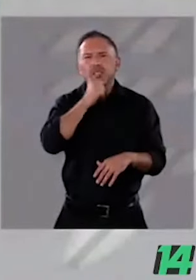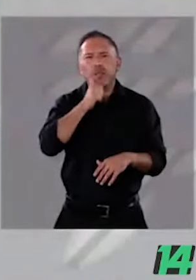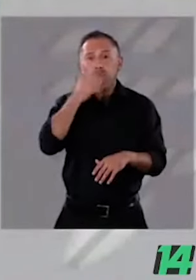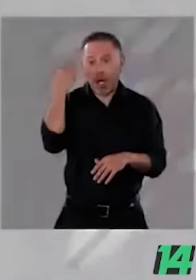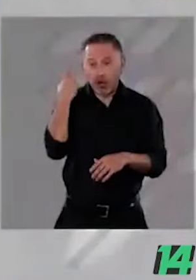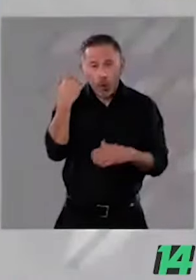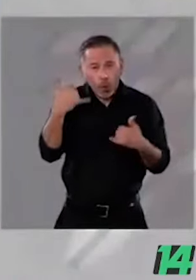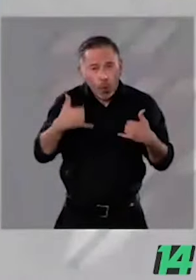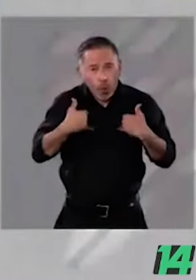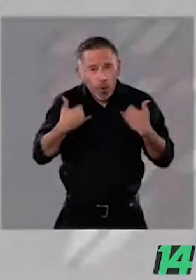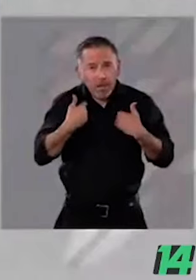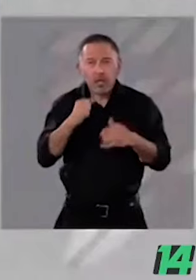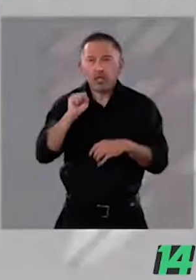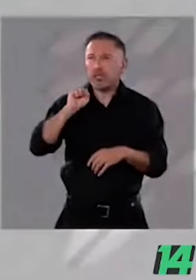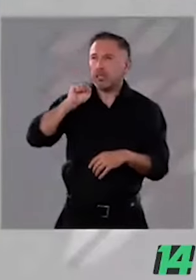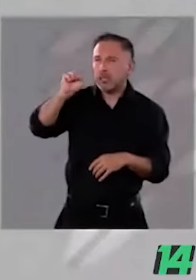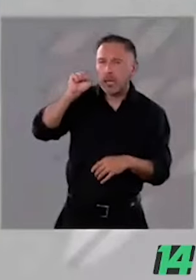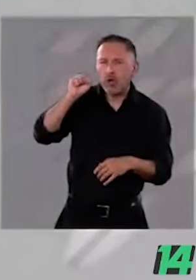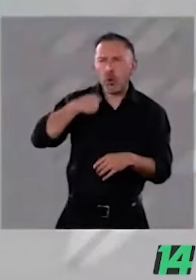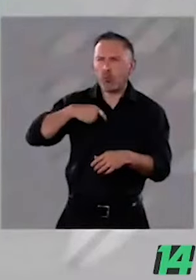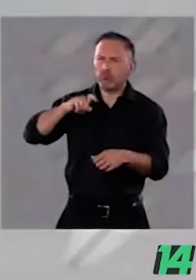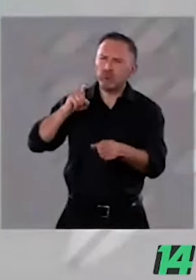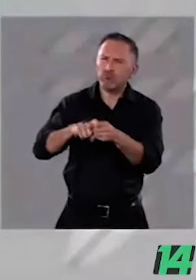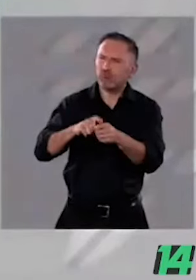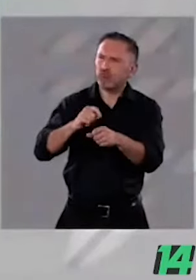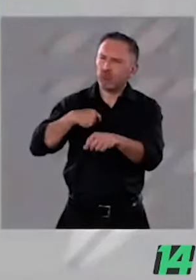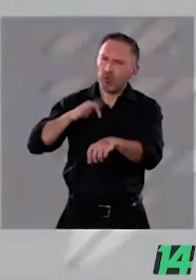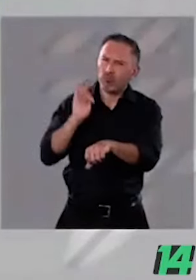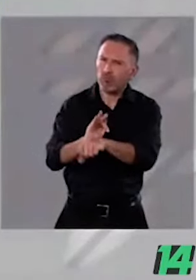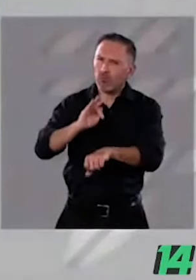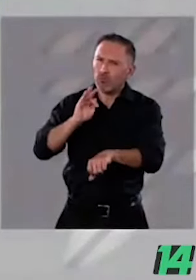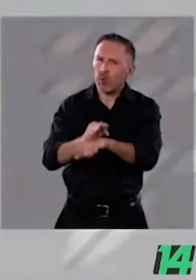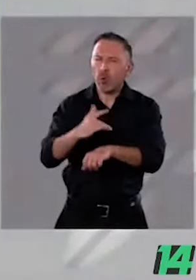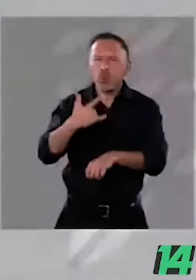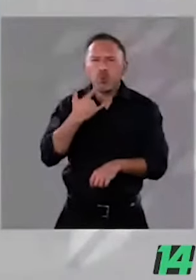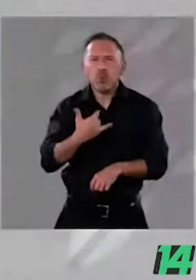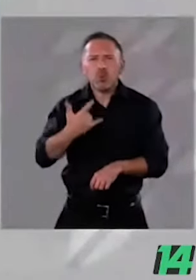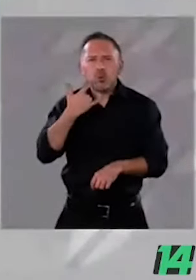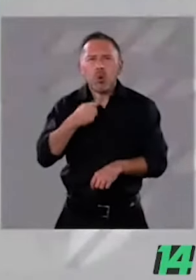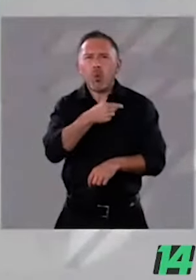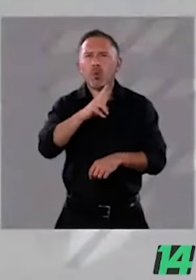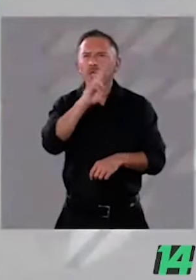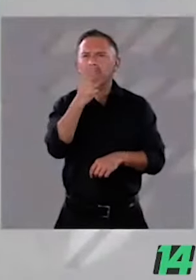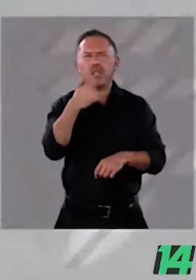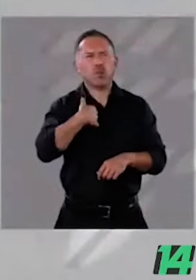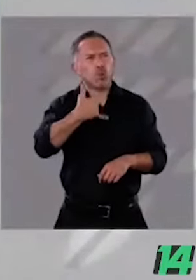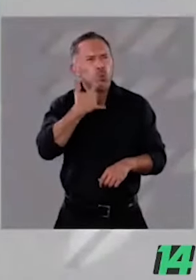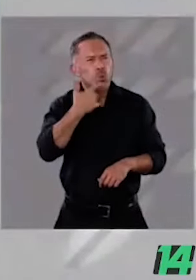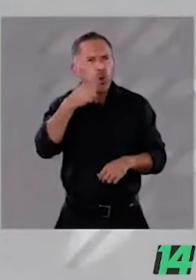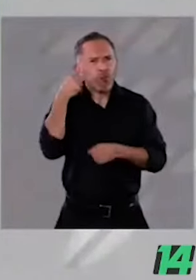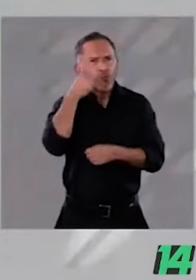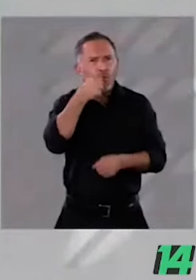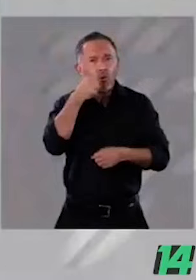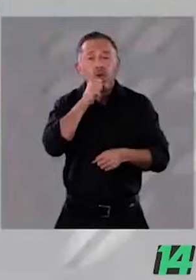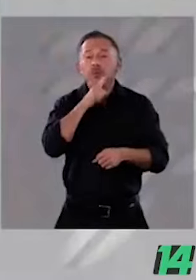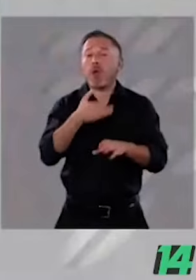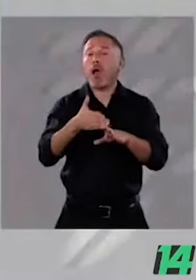democracia en los sindicatos, por la democracia en las universidades. Luchamos contra el fraude electoral de 1988.